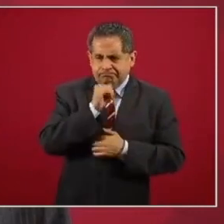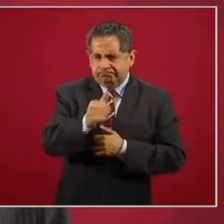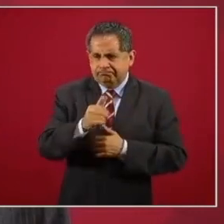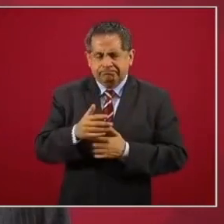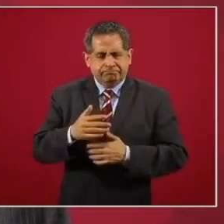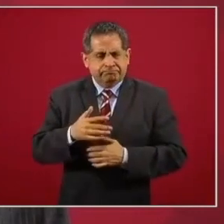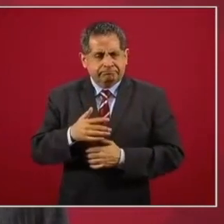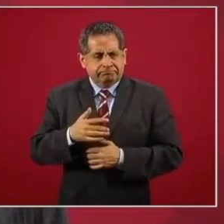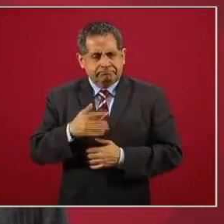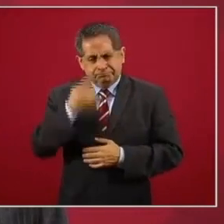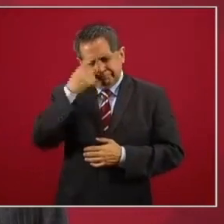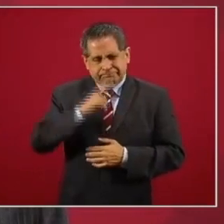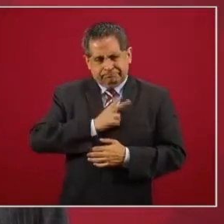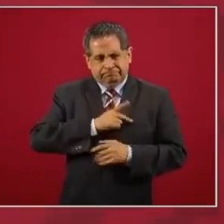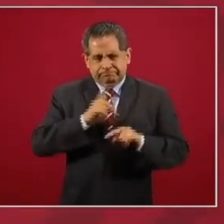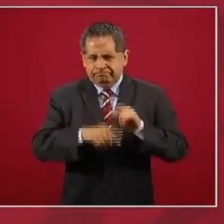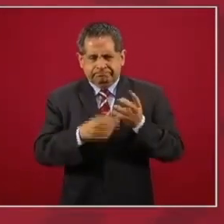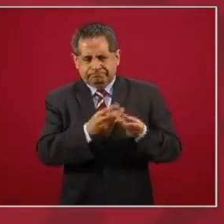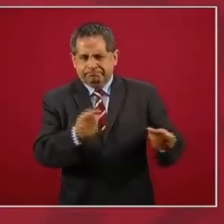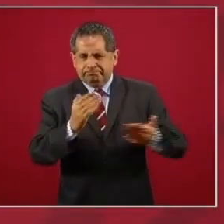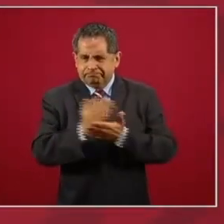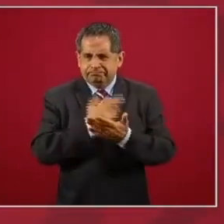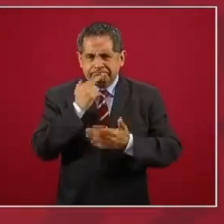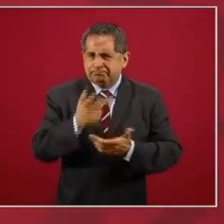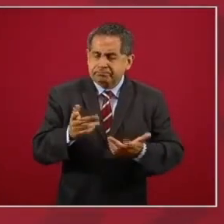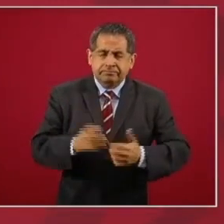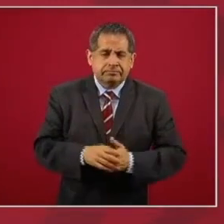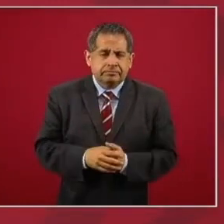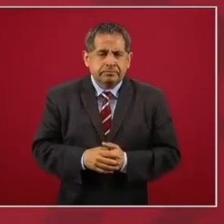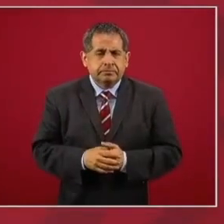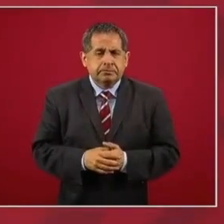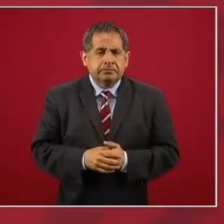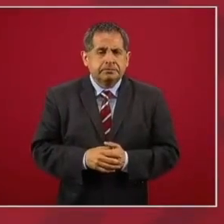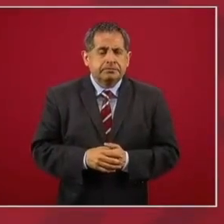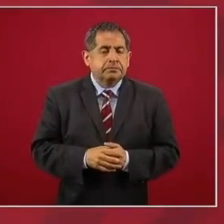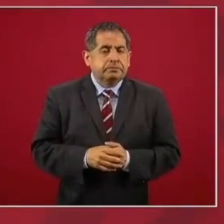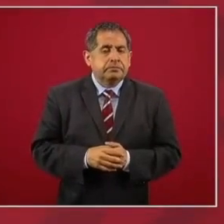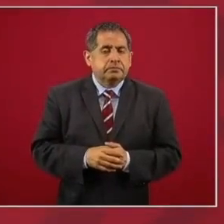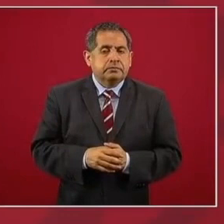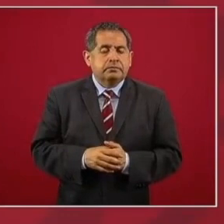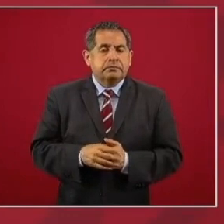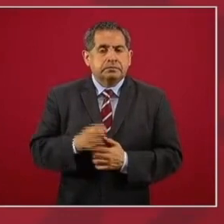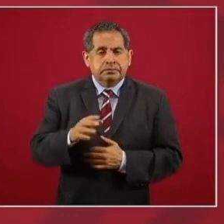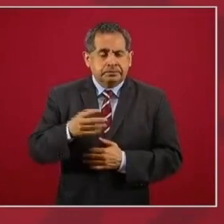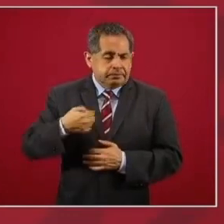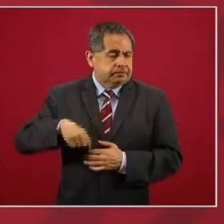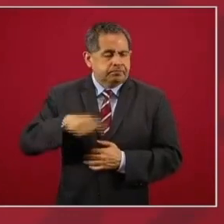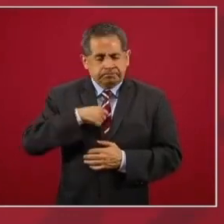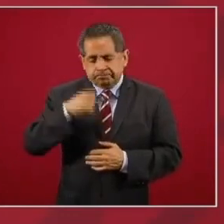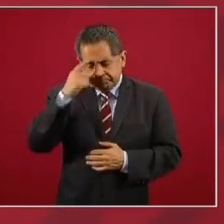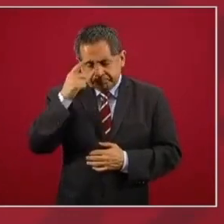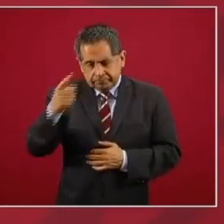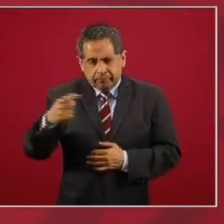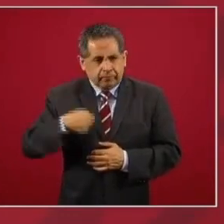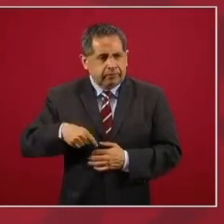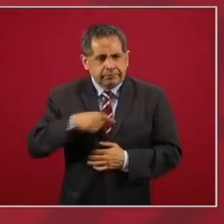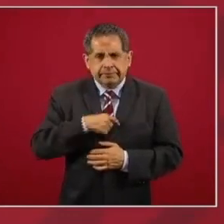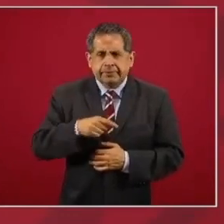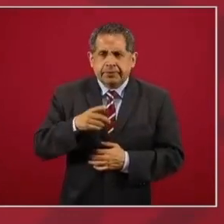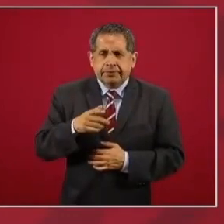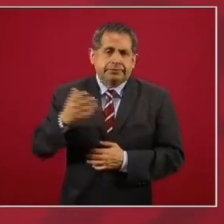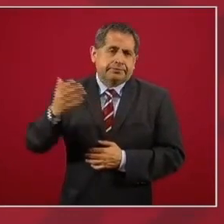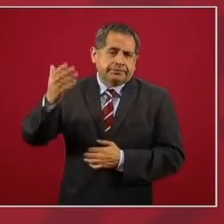virus. nosotros hemos sufrido